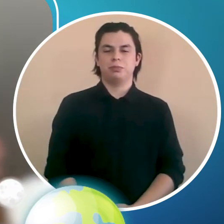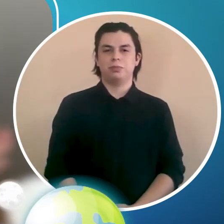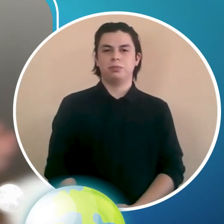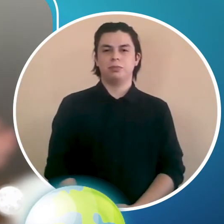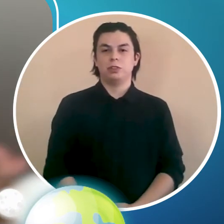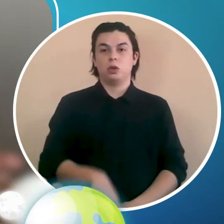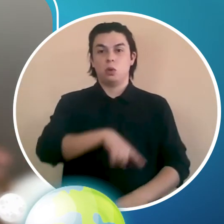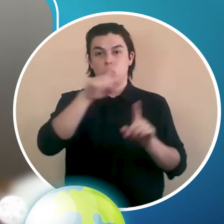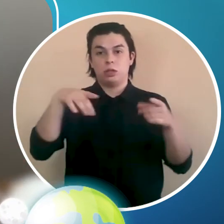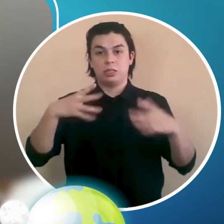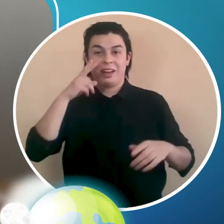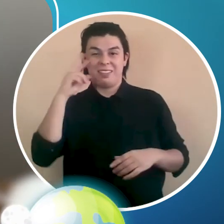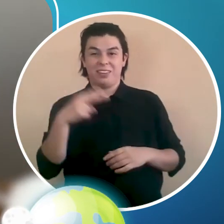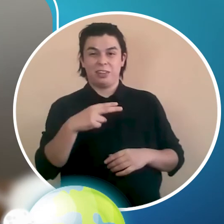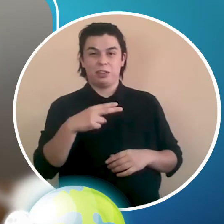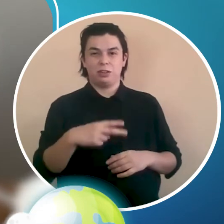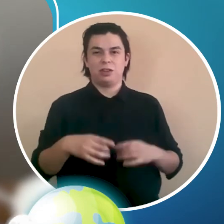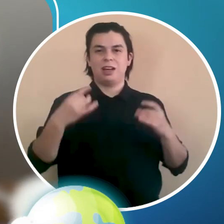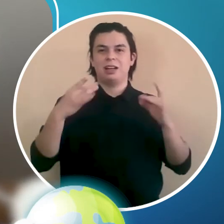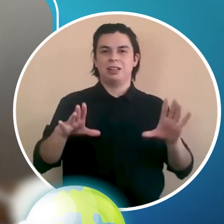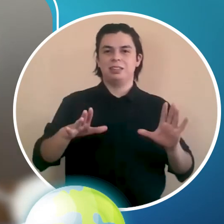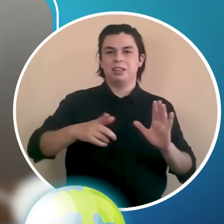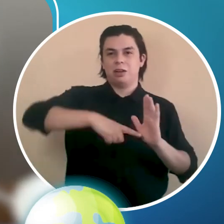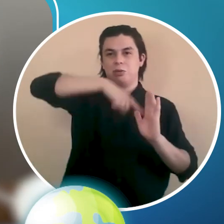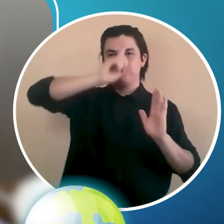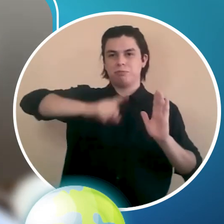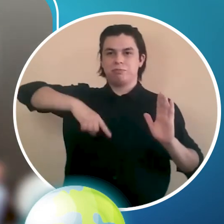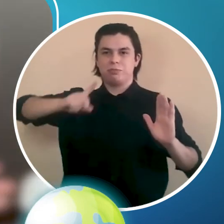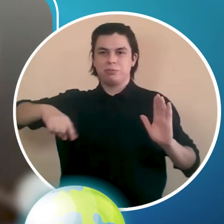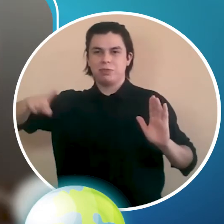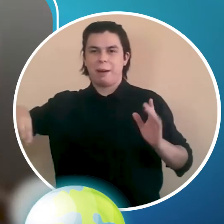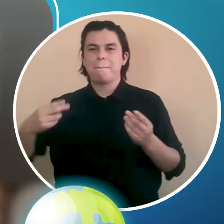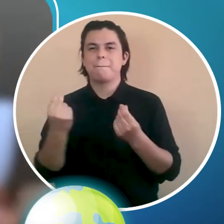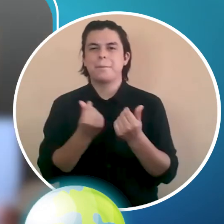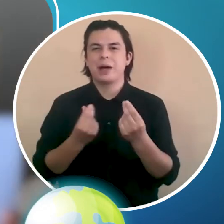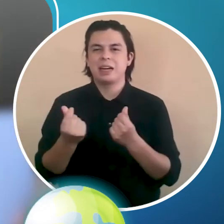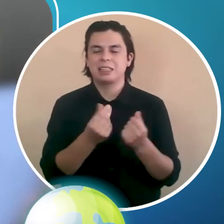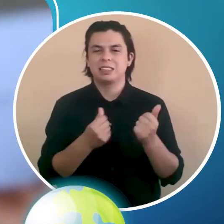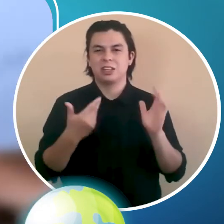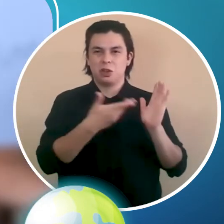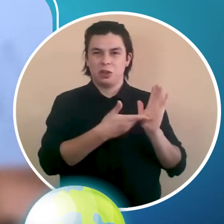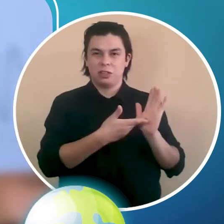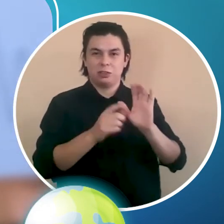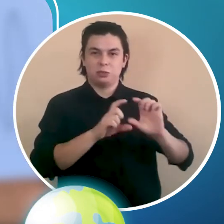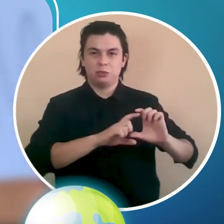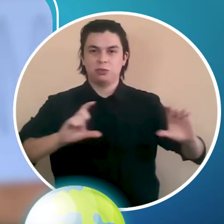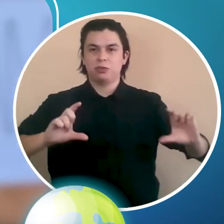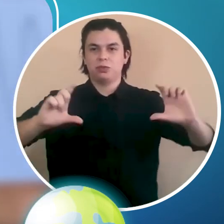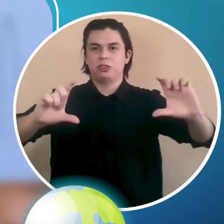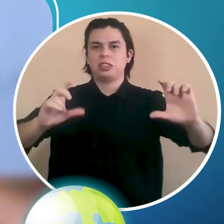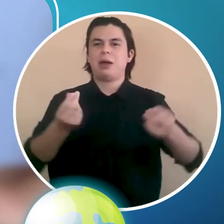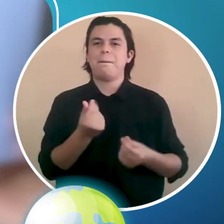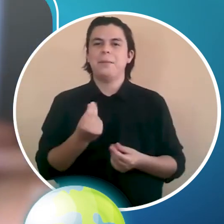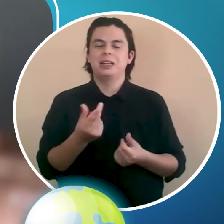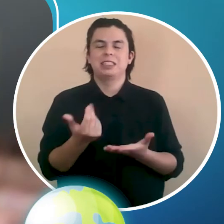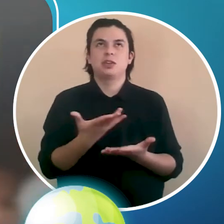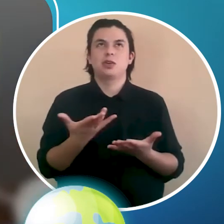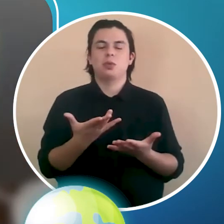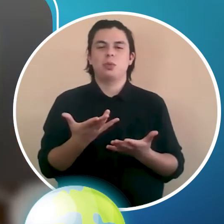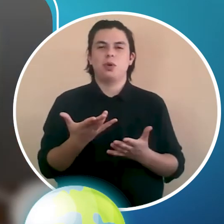Y bueno, como han visto, ya tenemos registrado nuestro sismo. Y son muy parecidos a estos